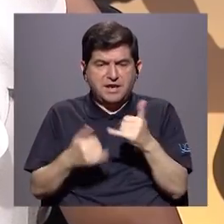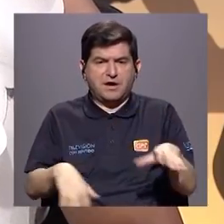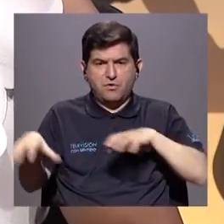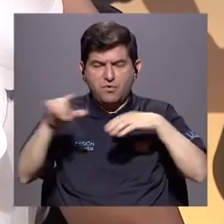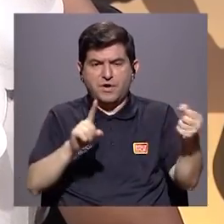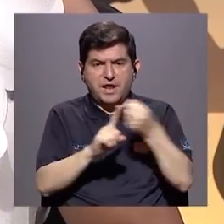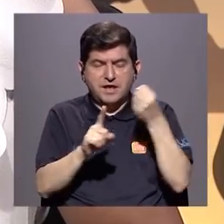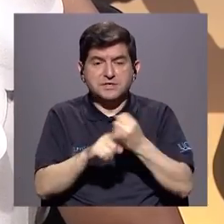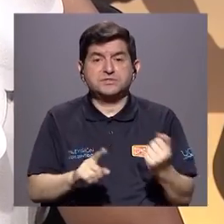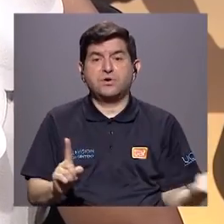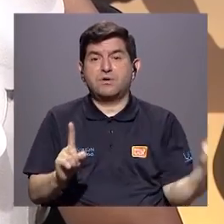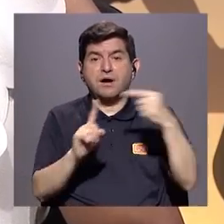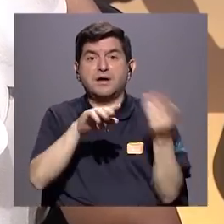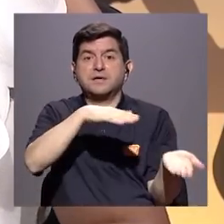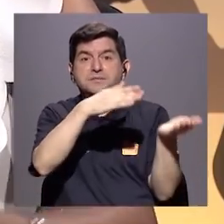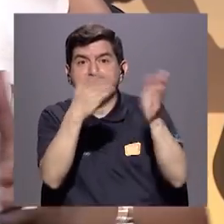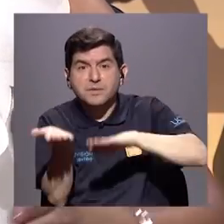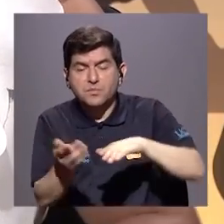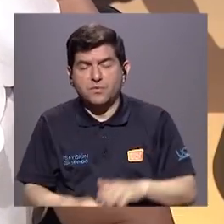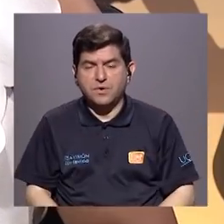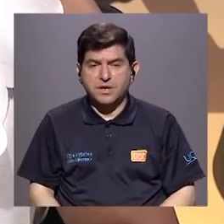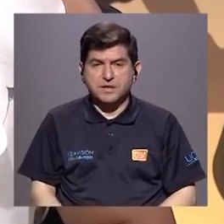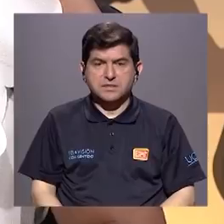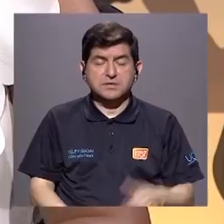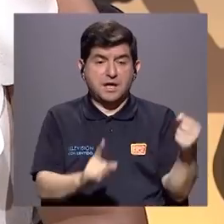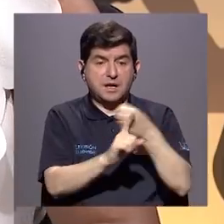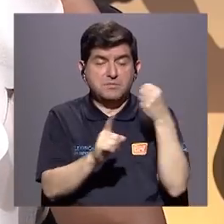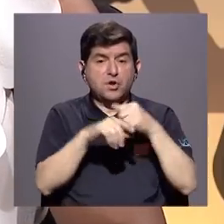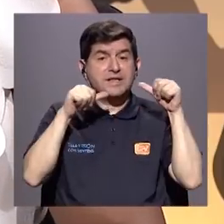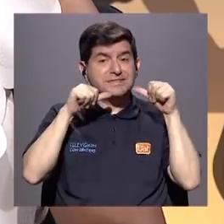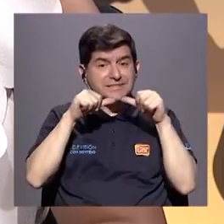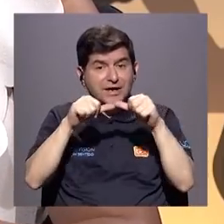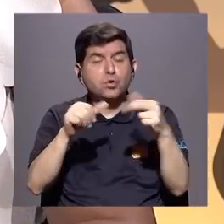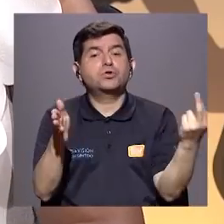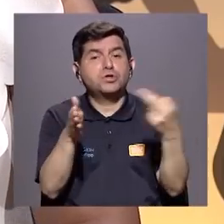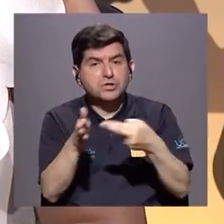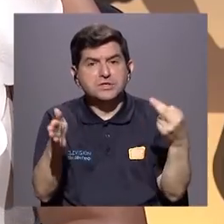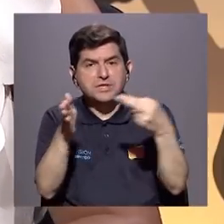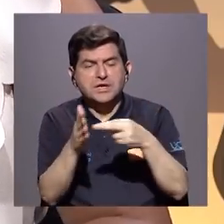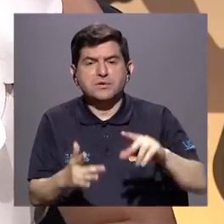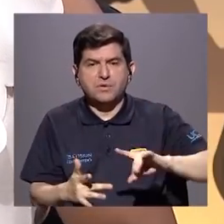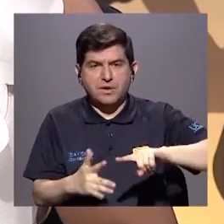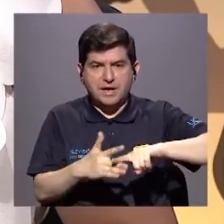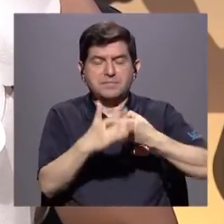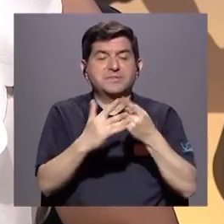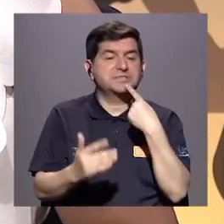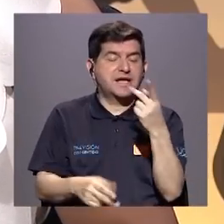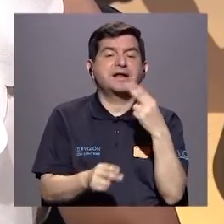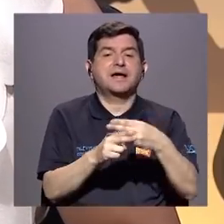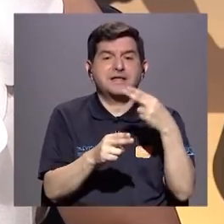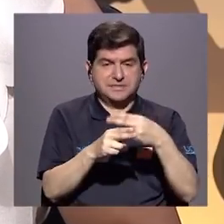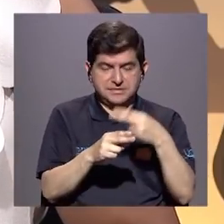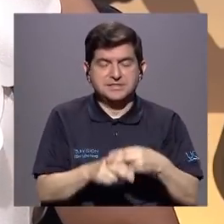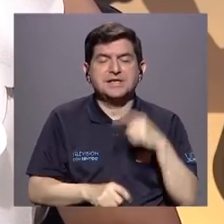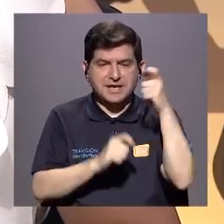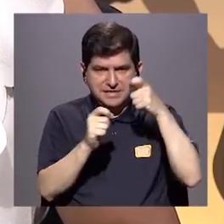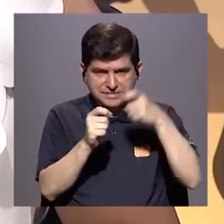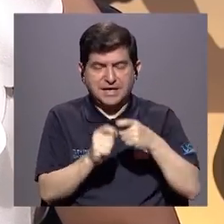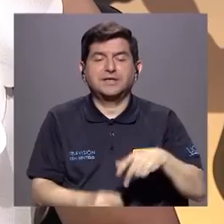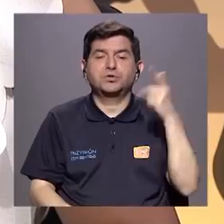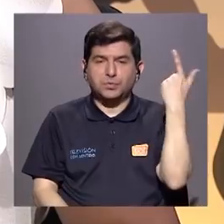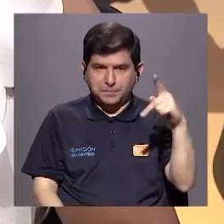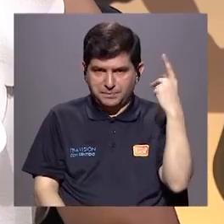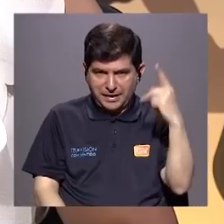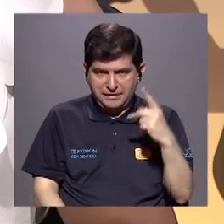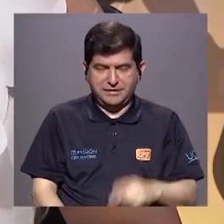de violencia que lleva a la muerte y que hace un ejercicio de violencia permanente, tenemos que empezar a decirlo por su nombre. Es bullying y es